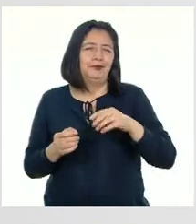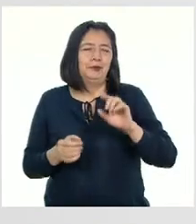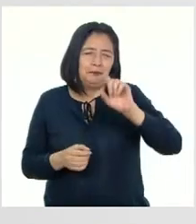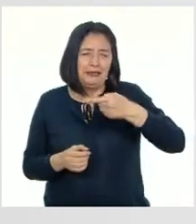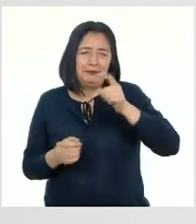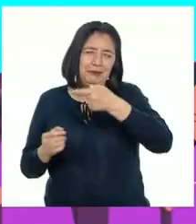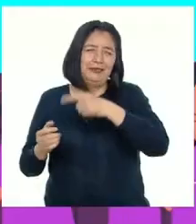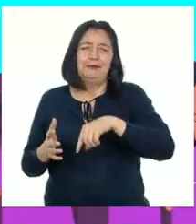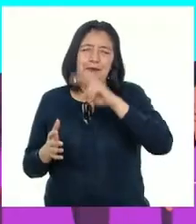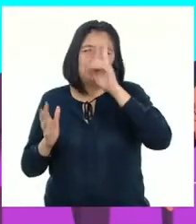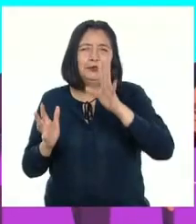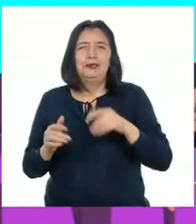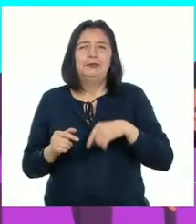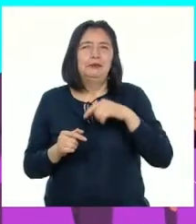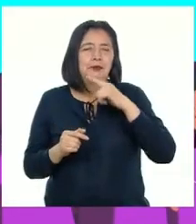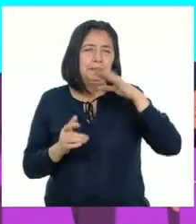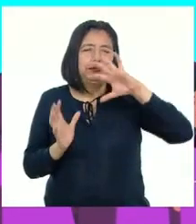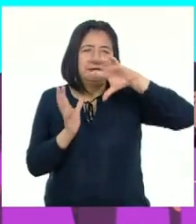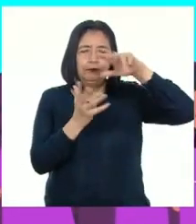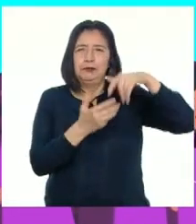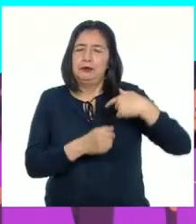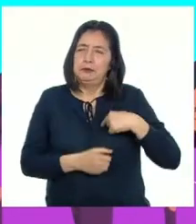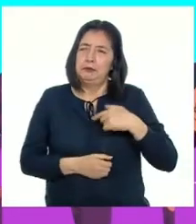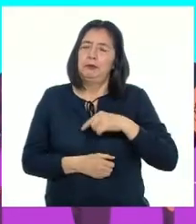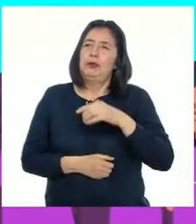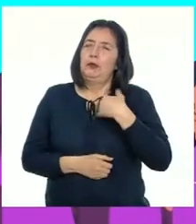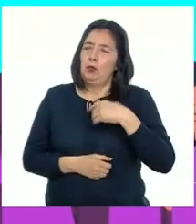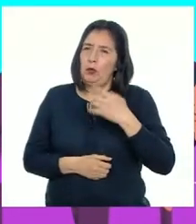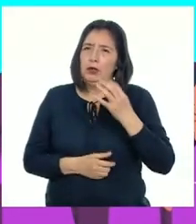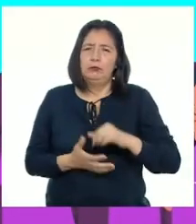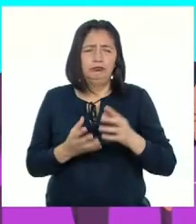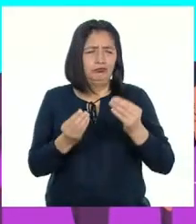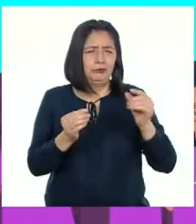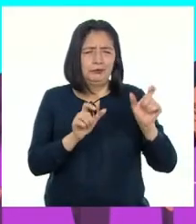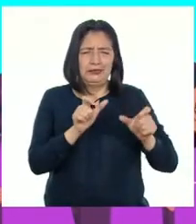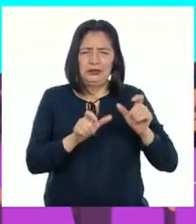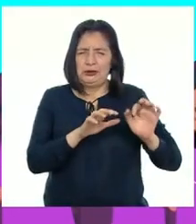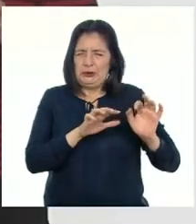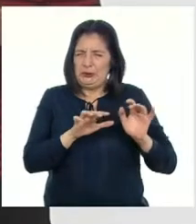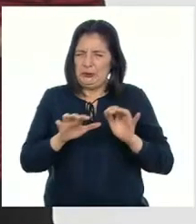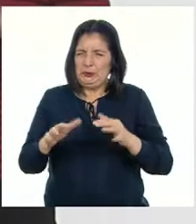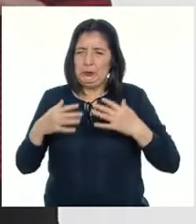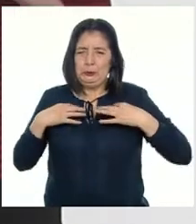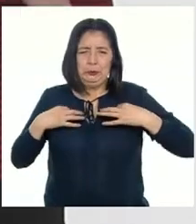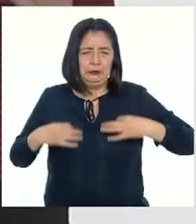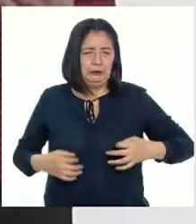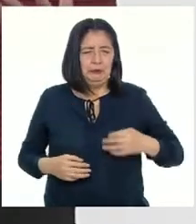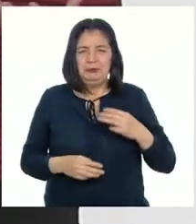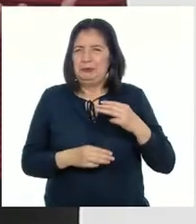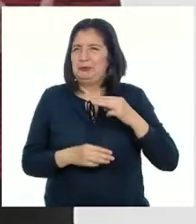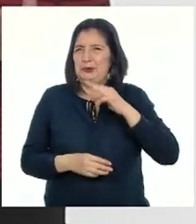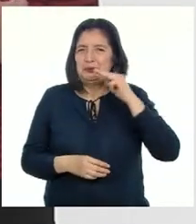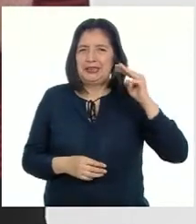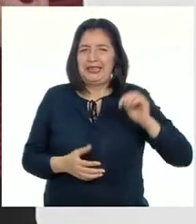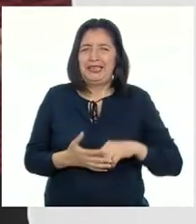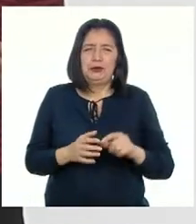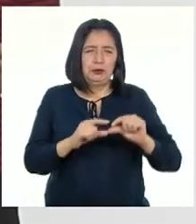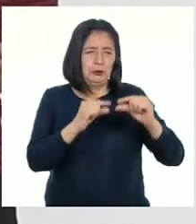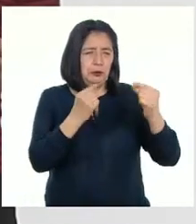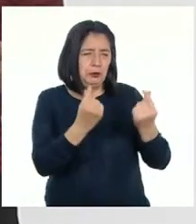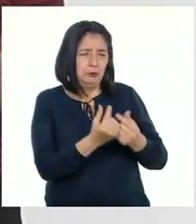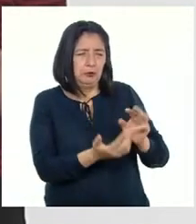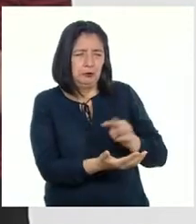peruanos en todo el mundo A mí sí me parece impresionante ver ese mar de gente vestido de morado Las bandas musicales acompañando durante